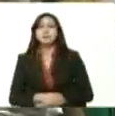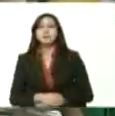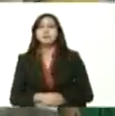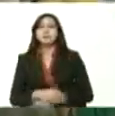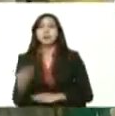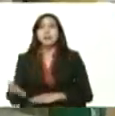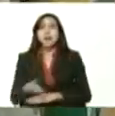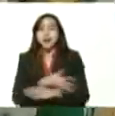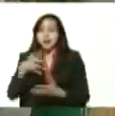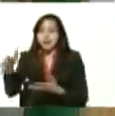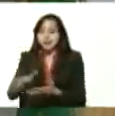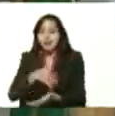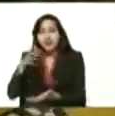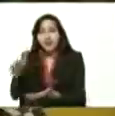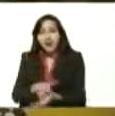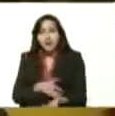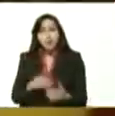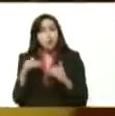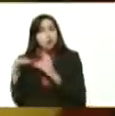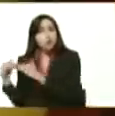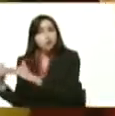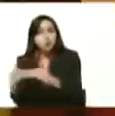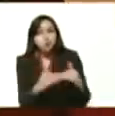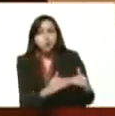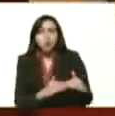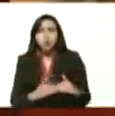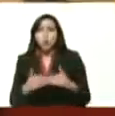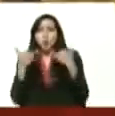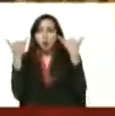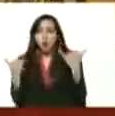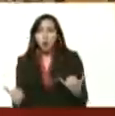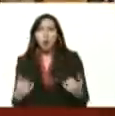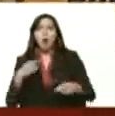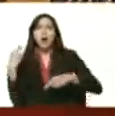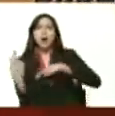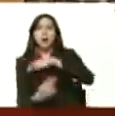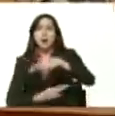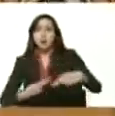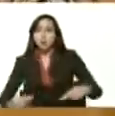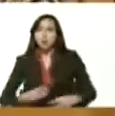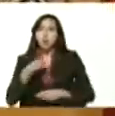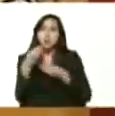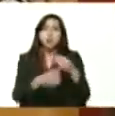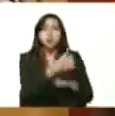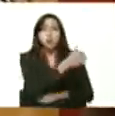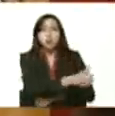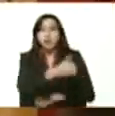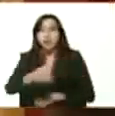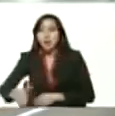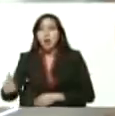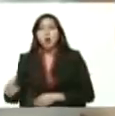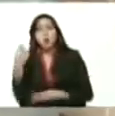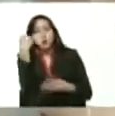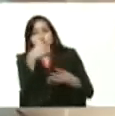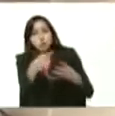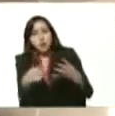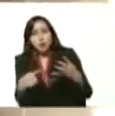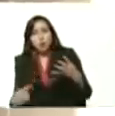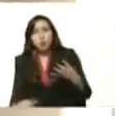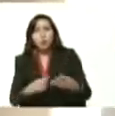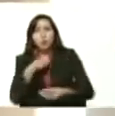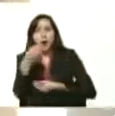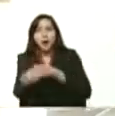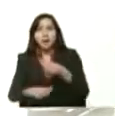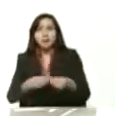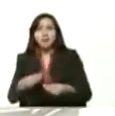campo se trataba por igual hoy en revolución tratamos cada uno de los rubros con un